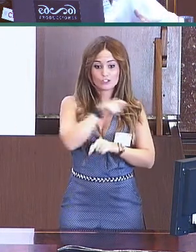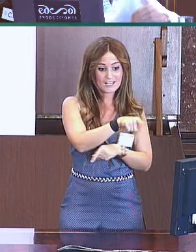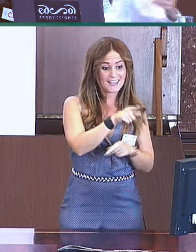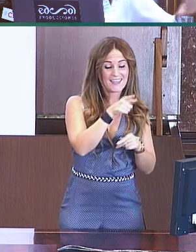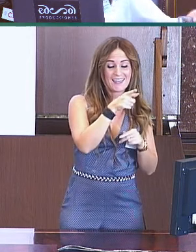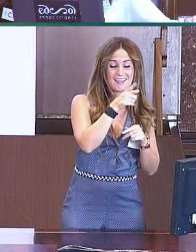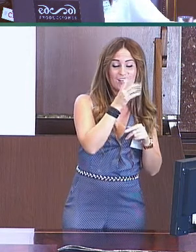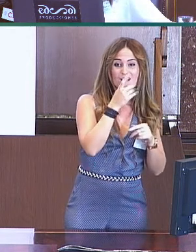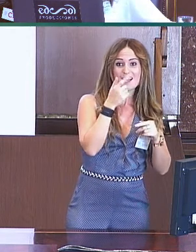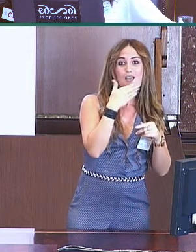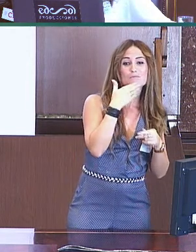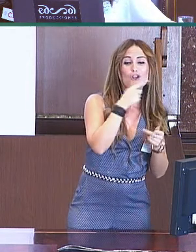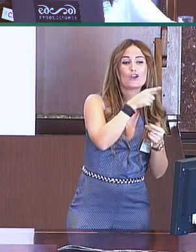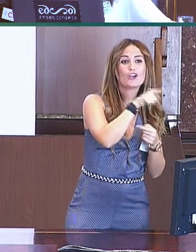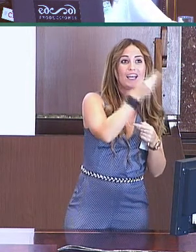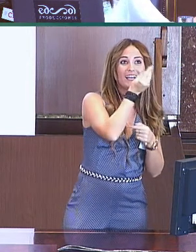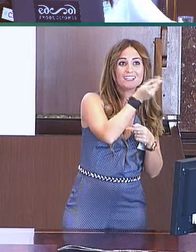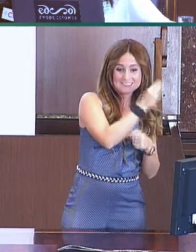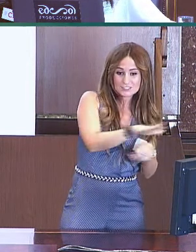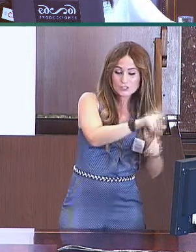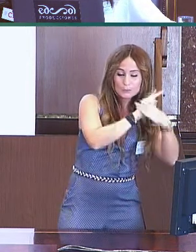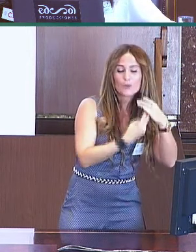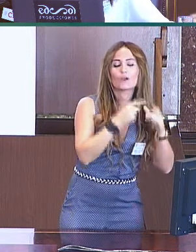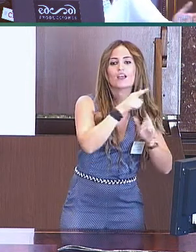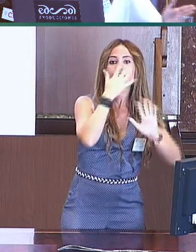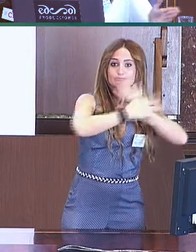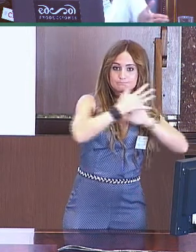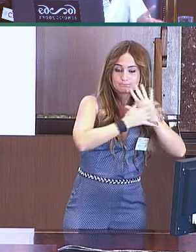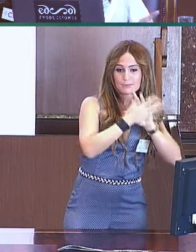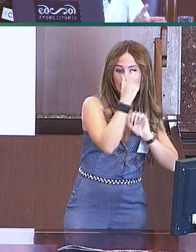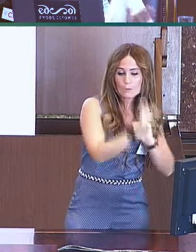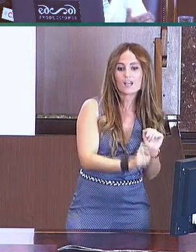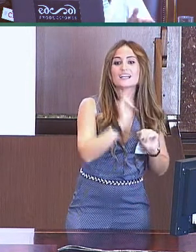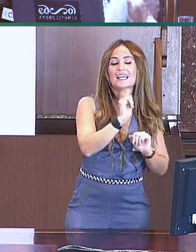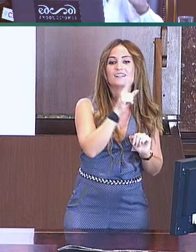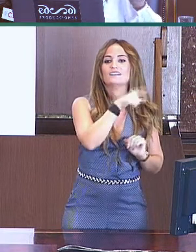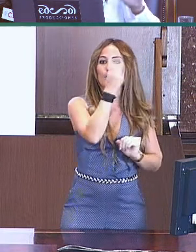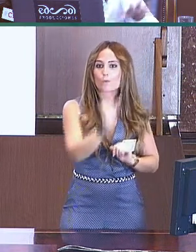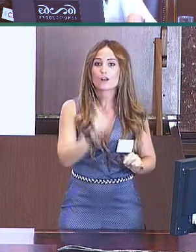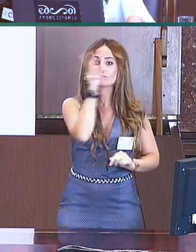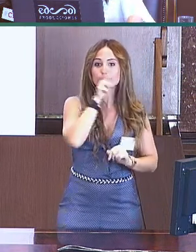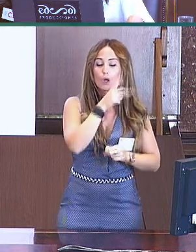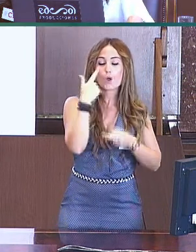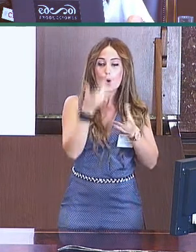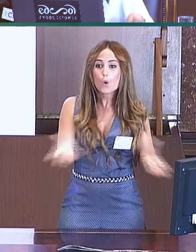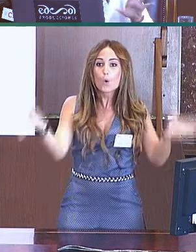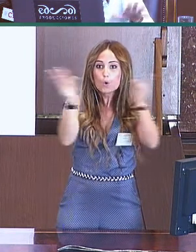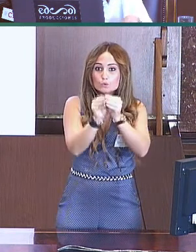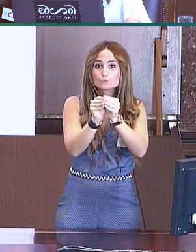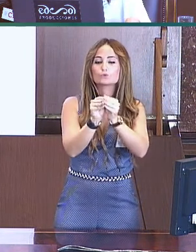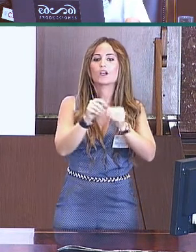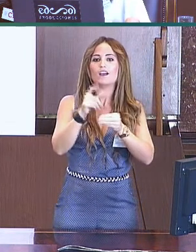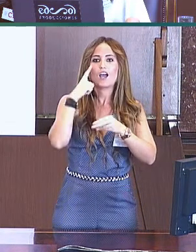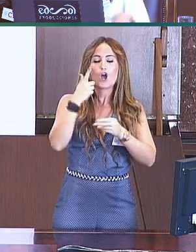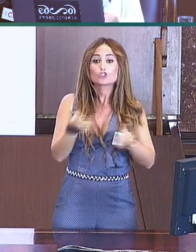vocabulario que si los comparamos con sujetos monolingües. Pero si unimos el vocabulario que tienen desarrollado